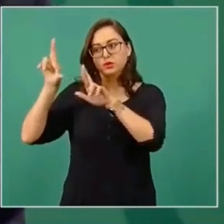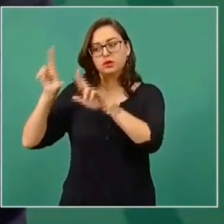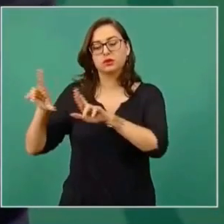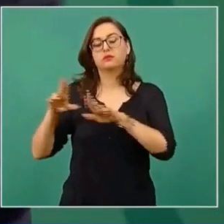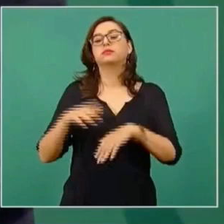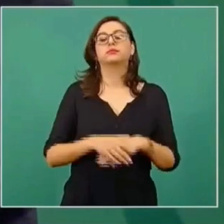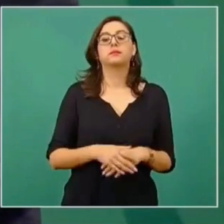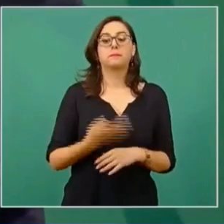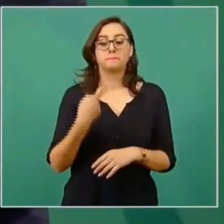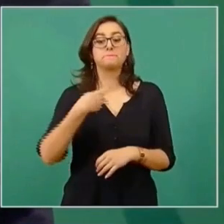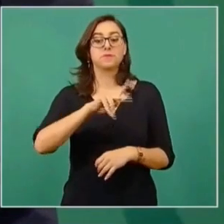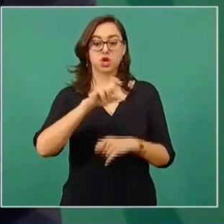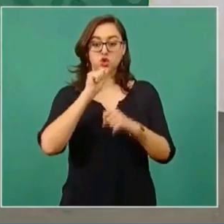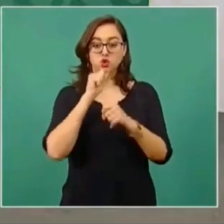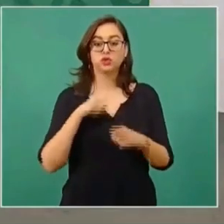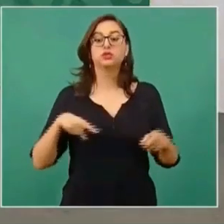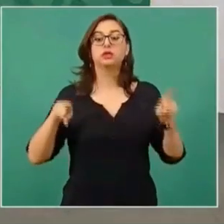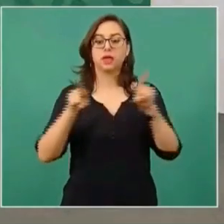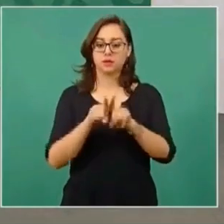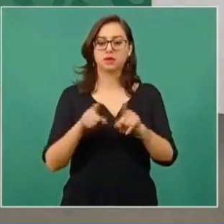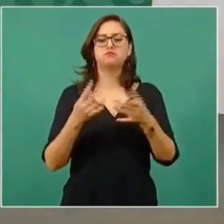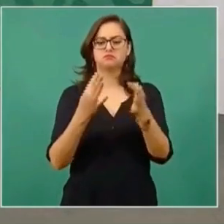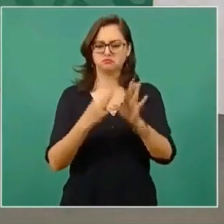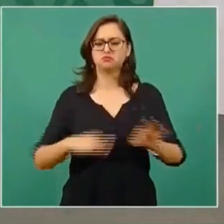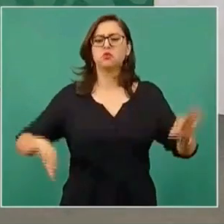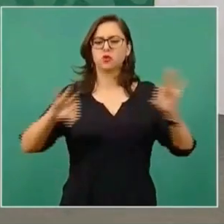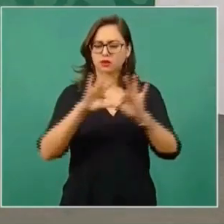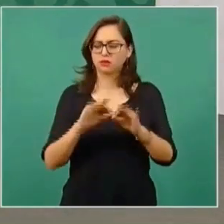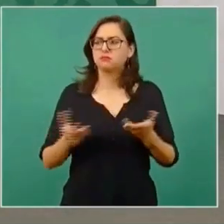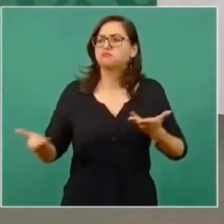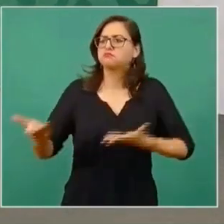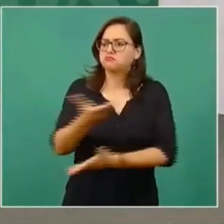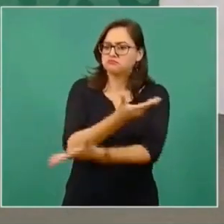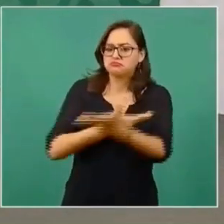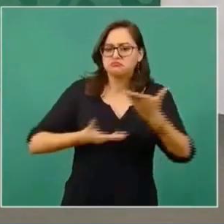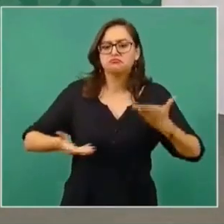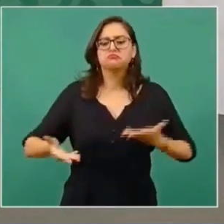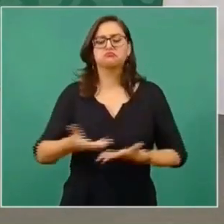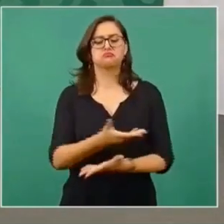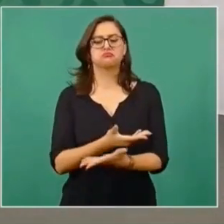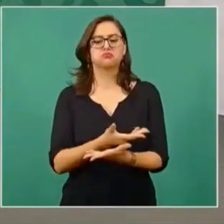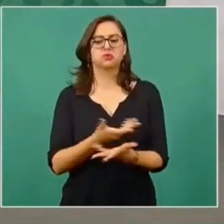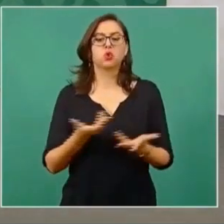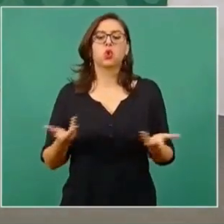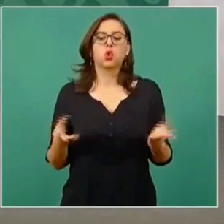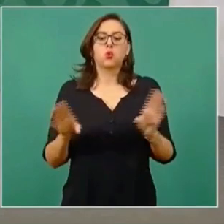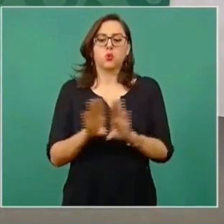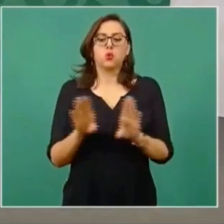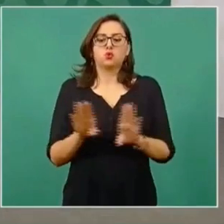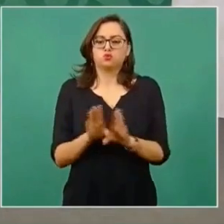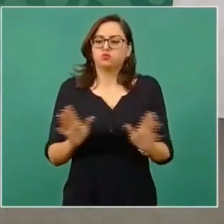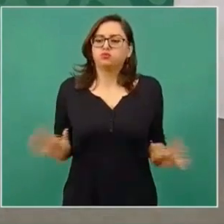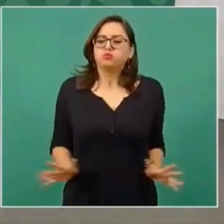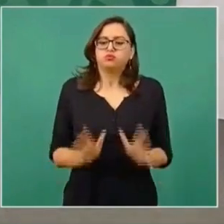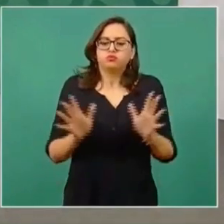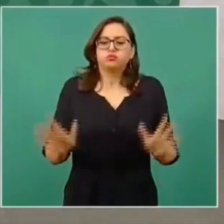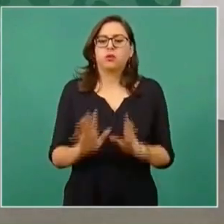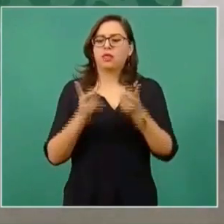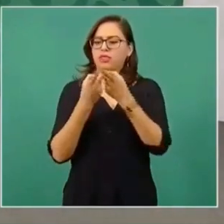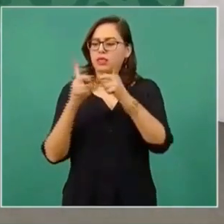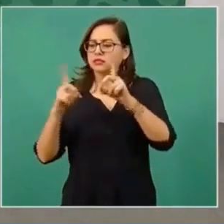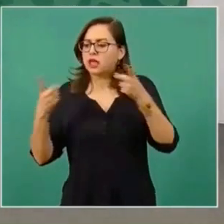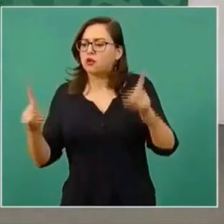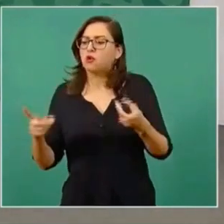la cooperación o llevar a la práctica la cooperación para el desarrollo entre